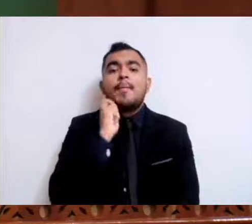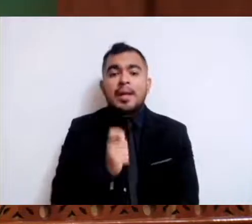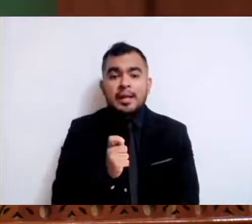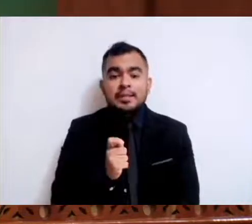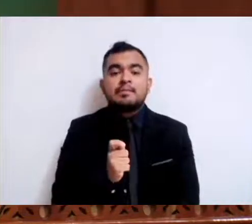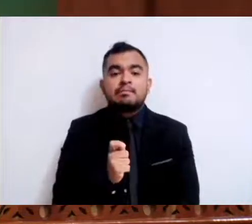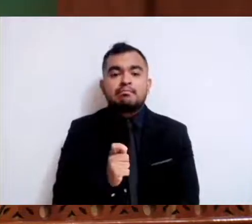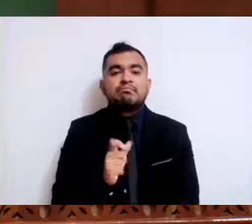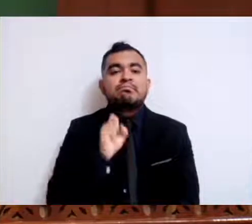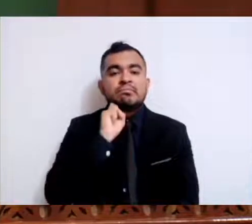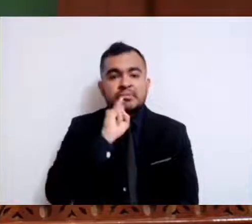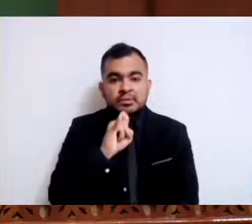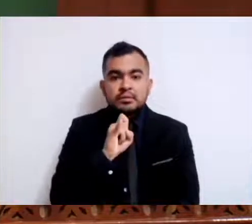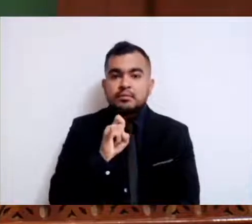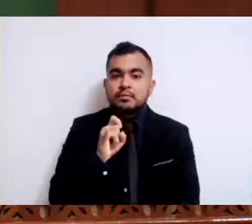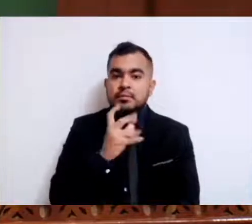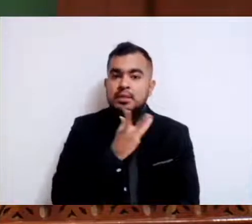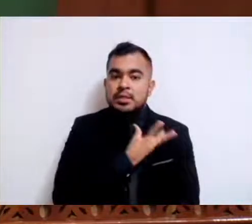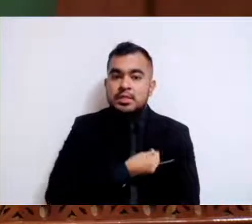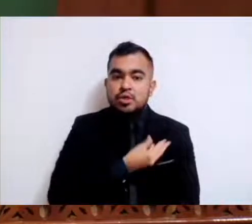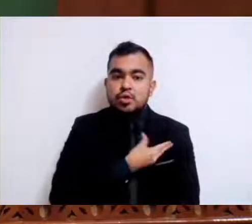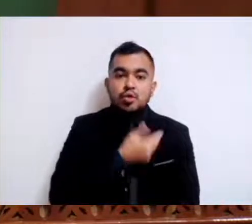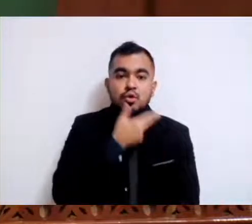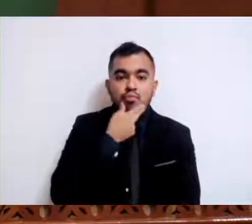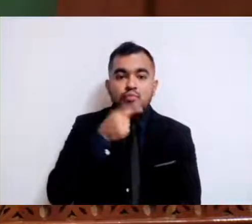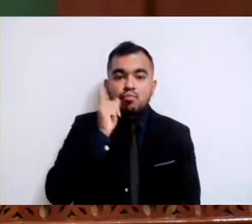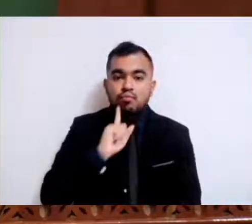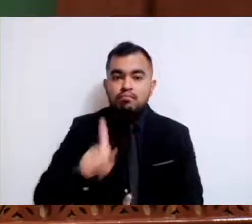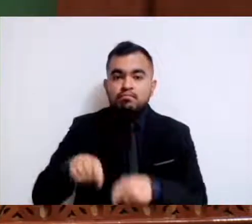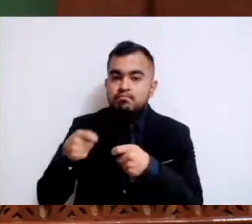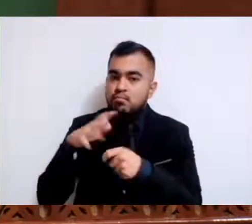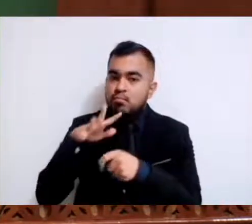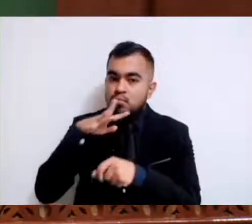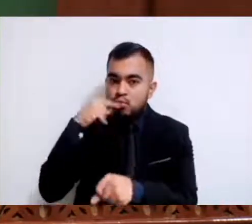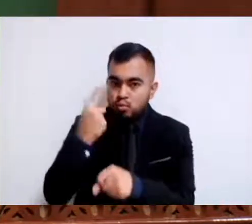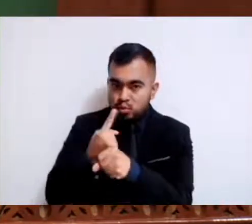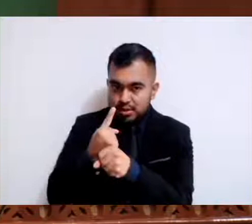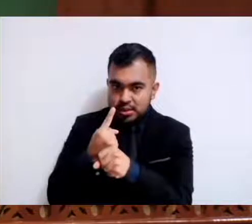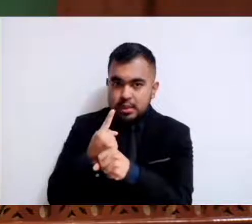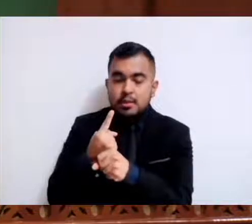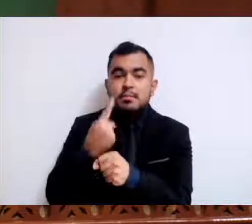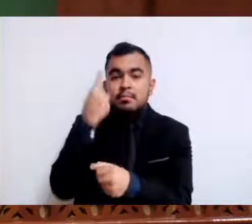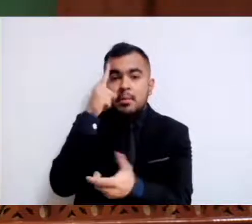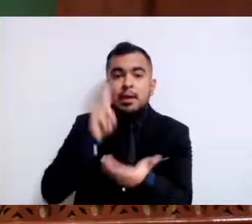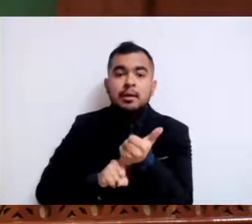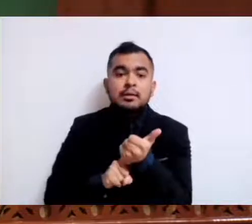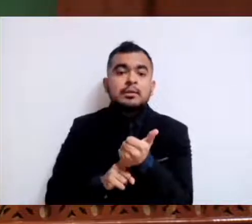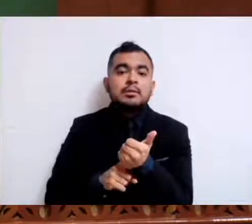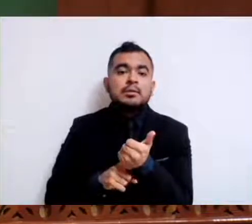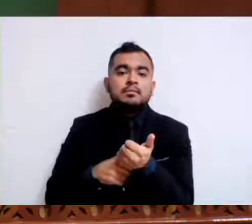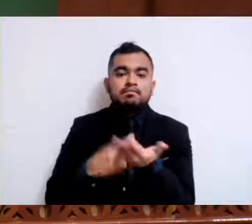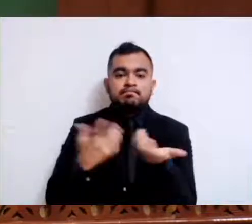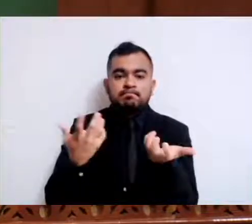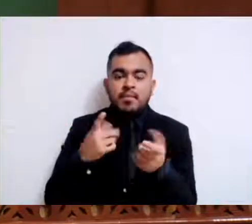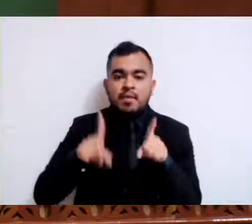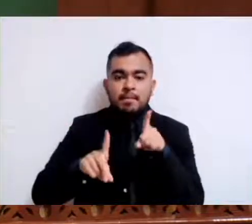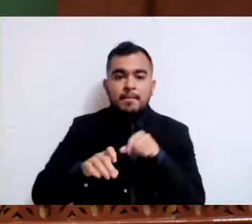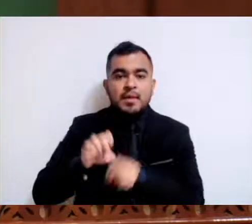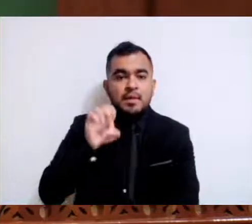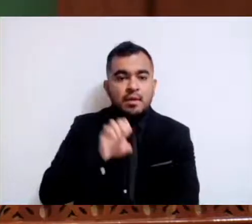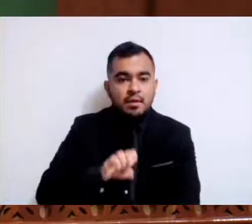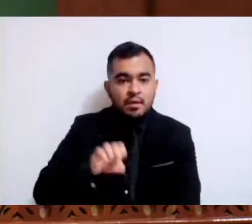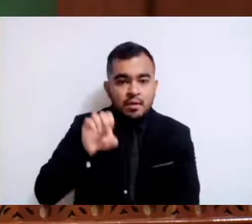a sus hijos e hijas, atendiendo la opinión en función de la edad, madurez de las niñas o